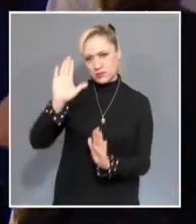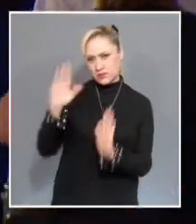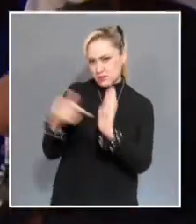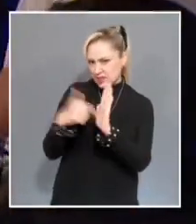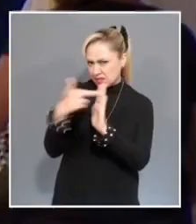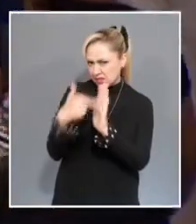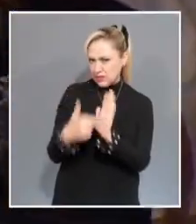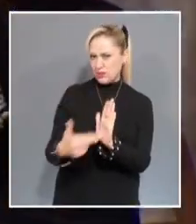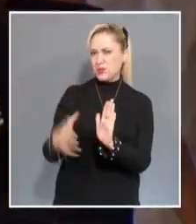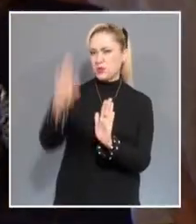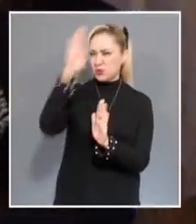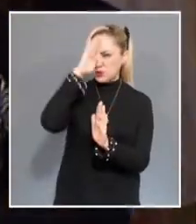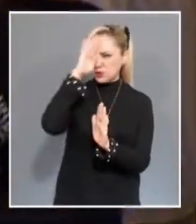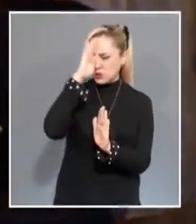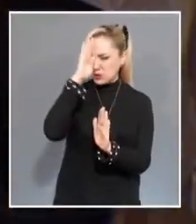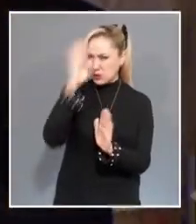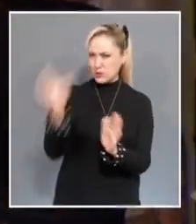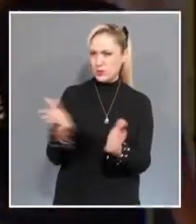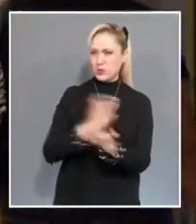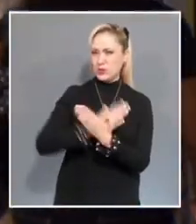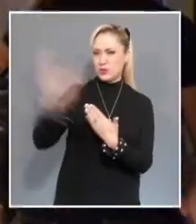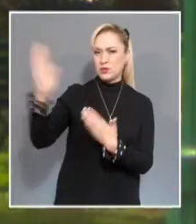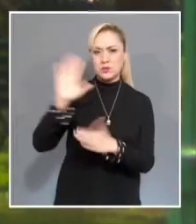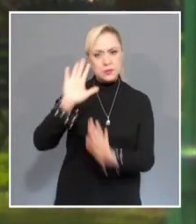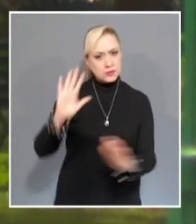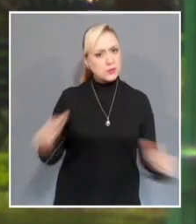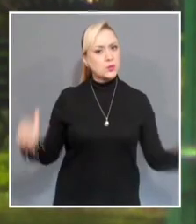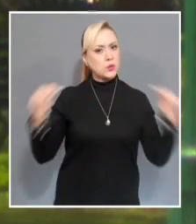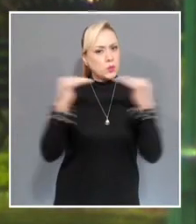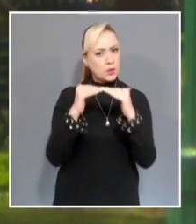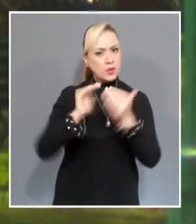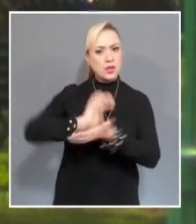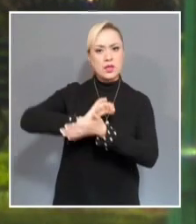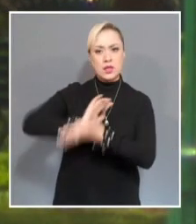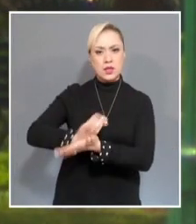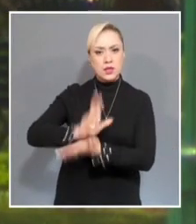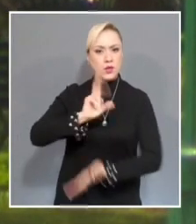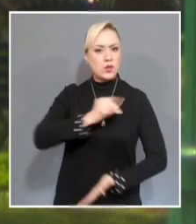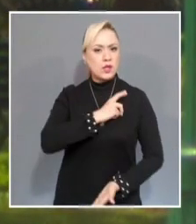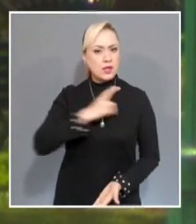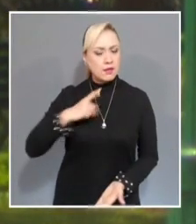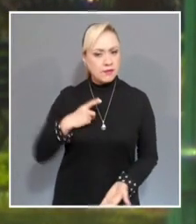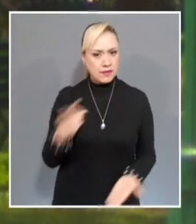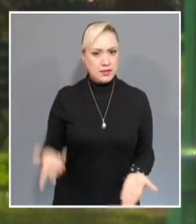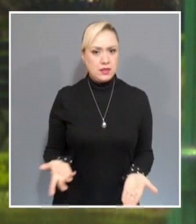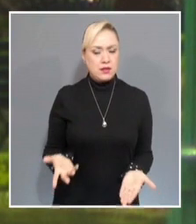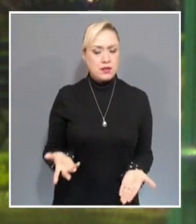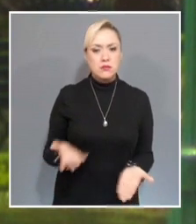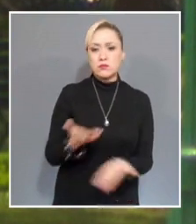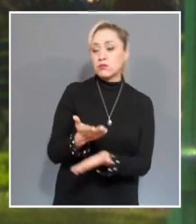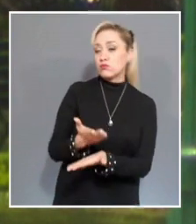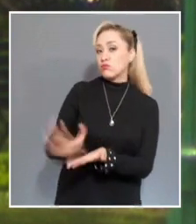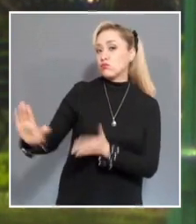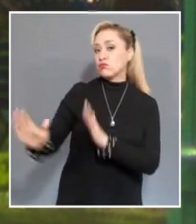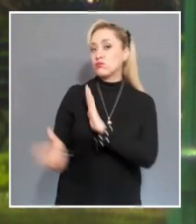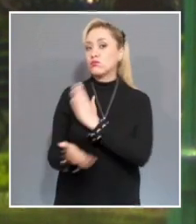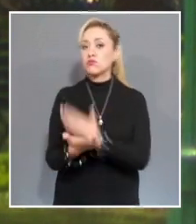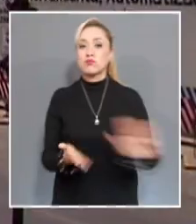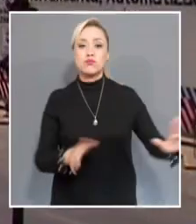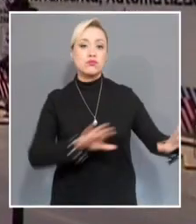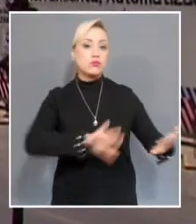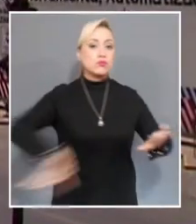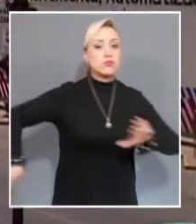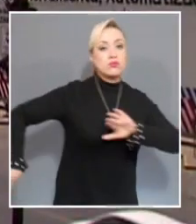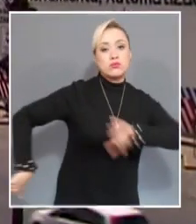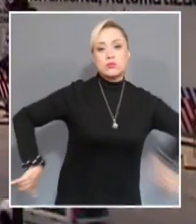de igualdad y no discriminación y que se establece una distinción mediante la cual se excluyó de manera expresa